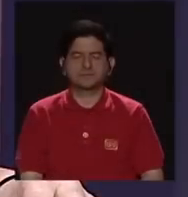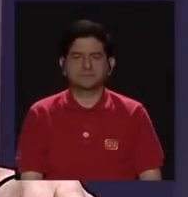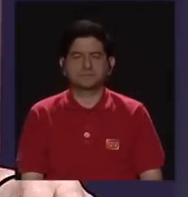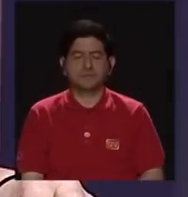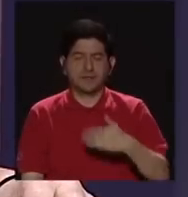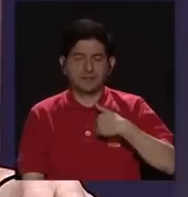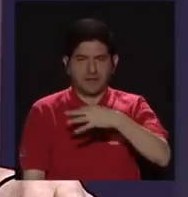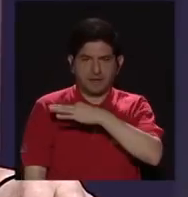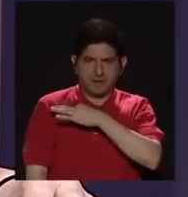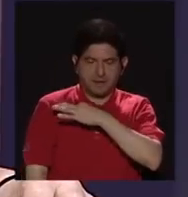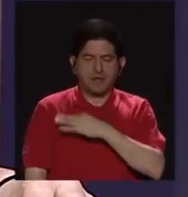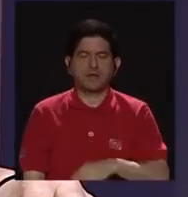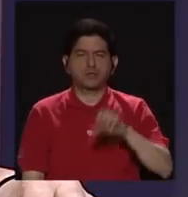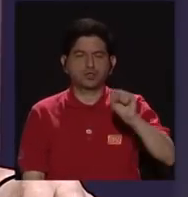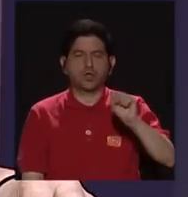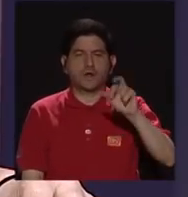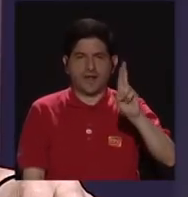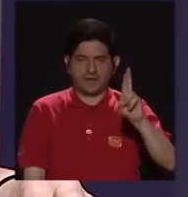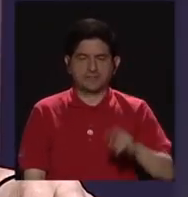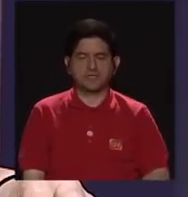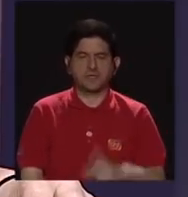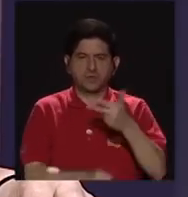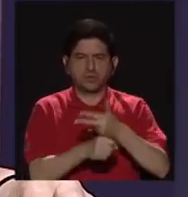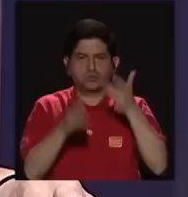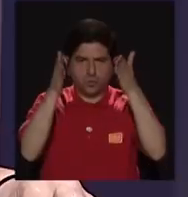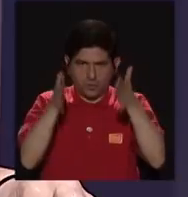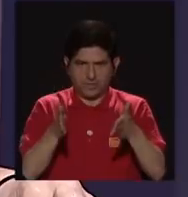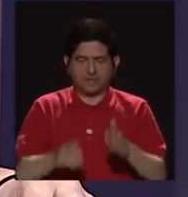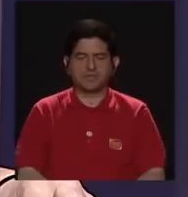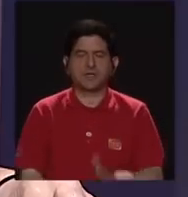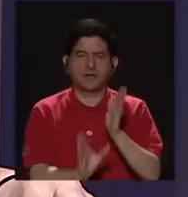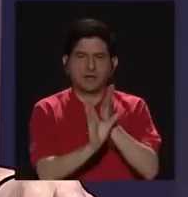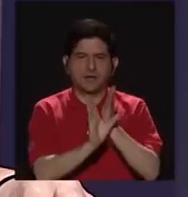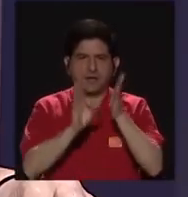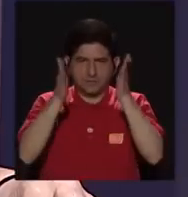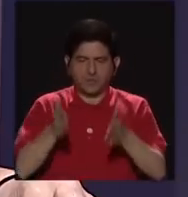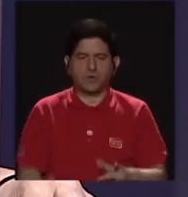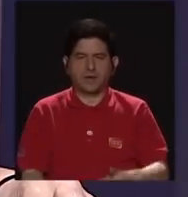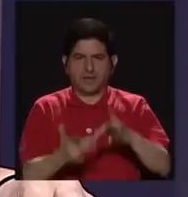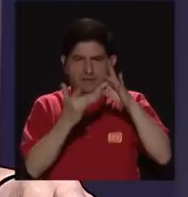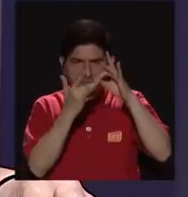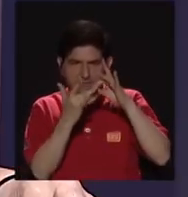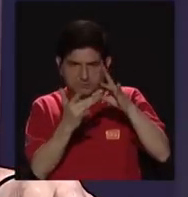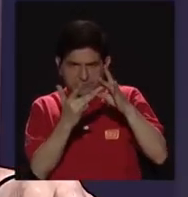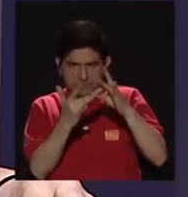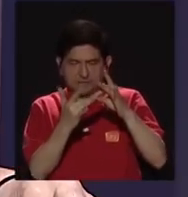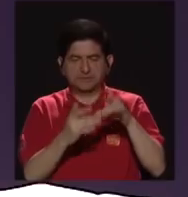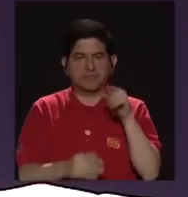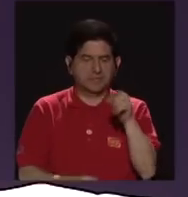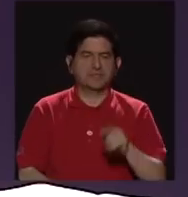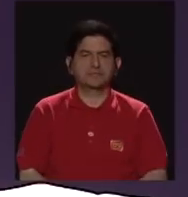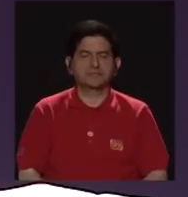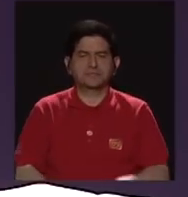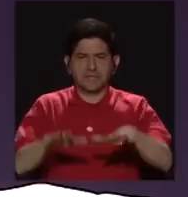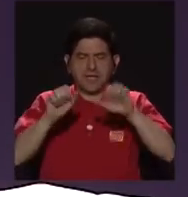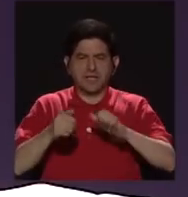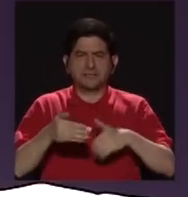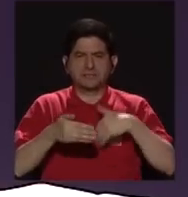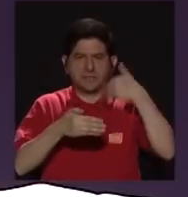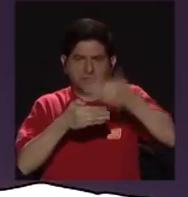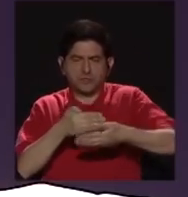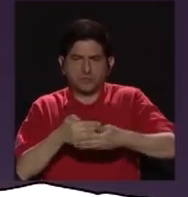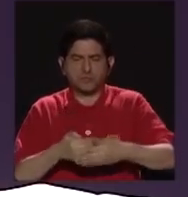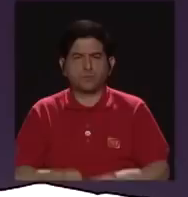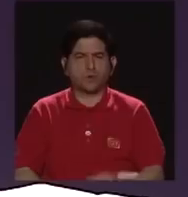invitadas a Sonia Recinos, guatemalteca, psicóloga con especialidad en estrés postraumático,